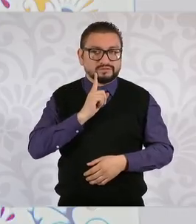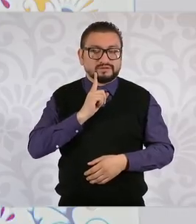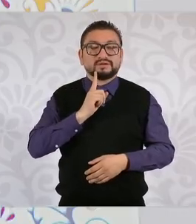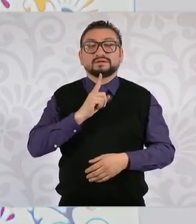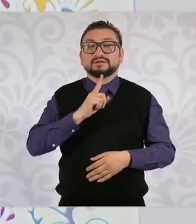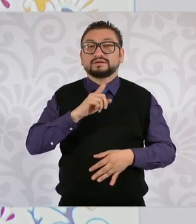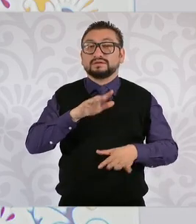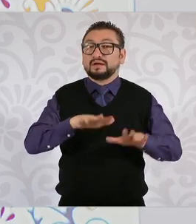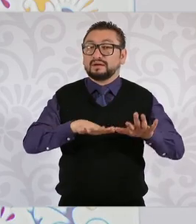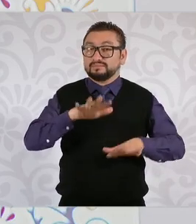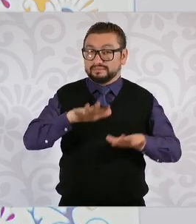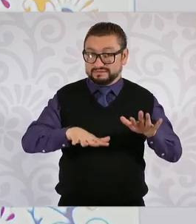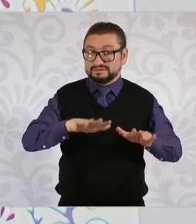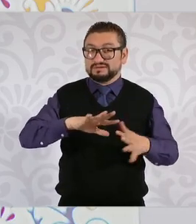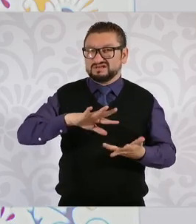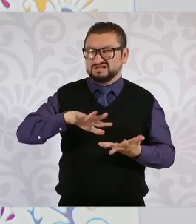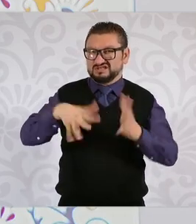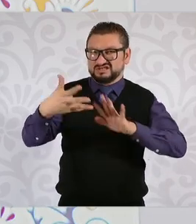violencia física